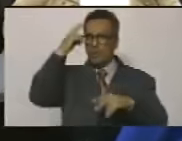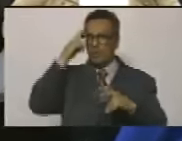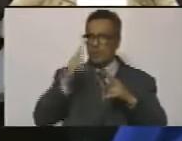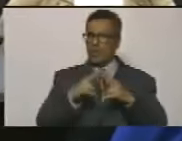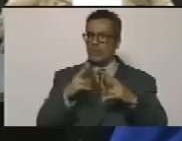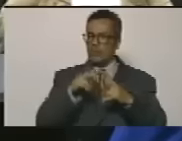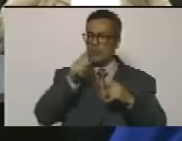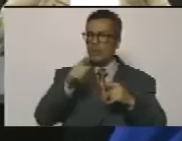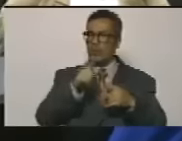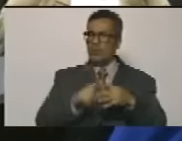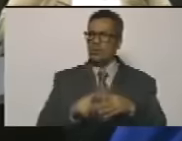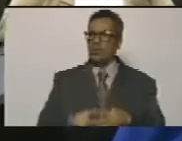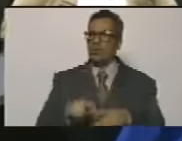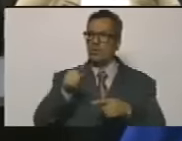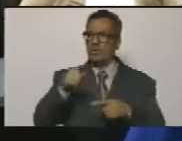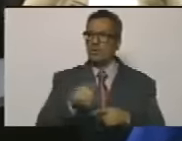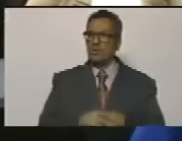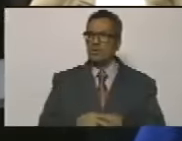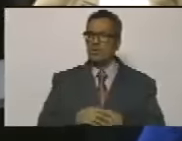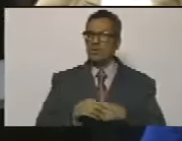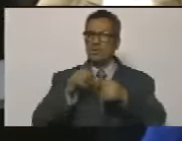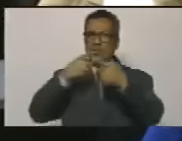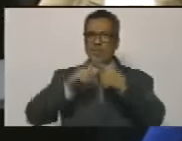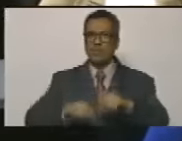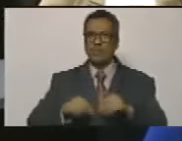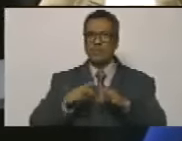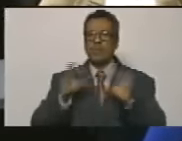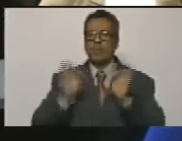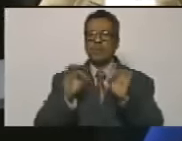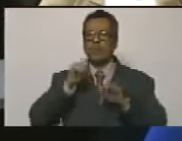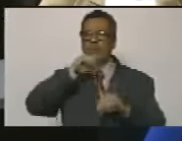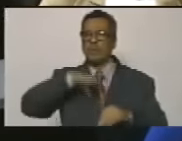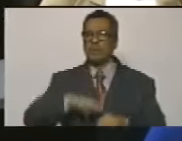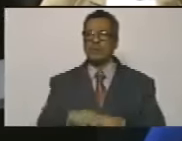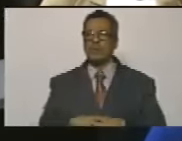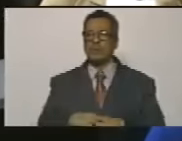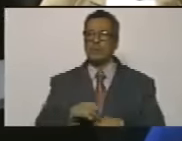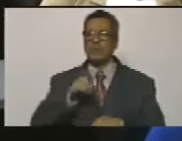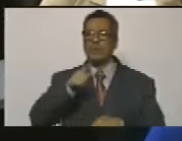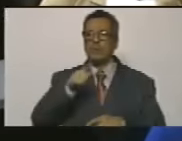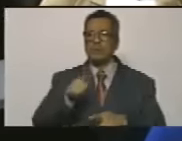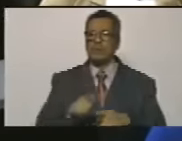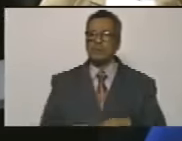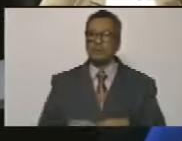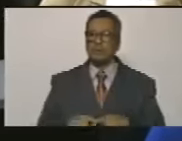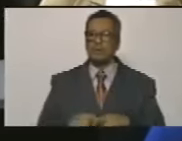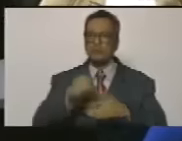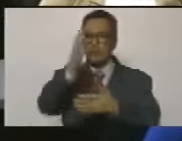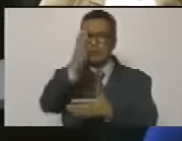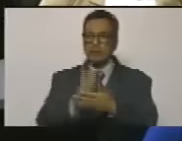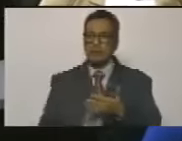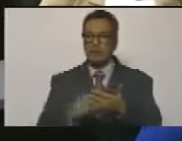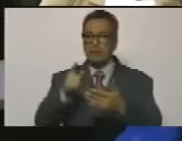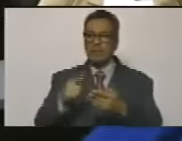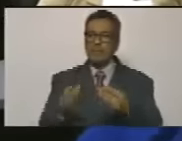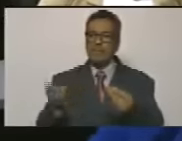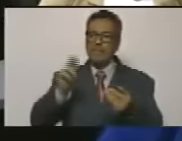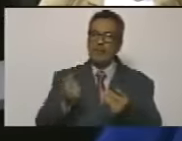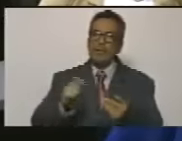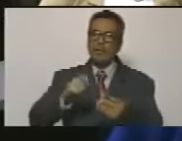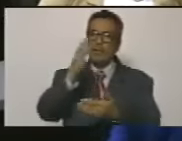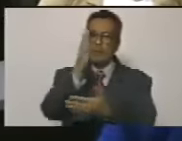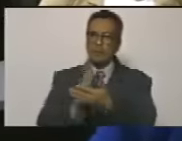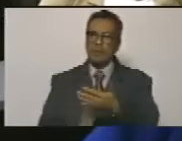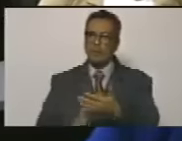desmentado esas cosas porque no han saltado cuenta con la historia y por eso las divisiones y subdivisiones